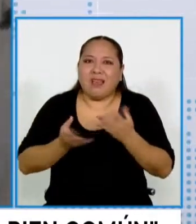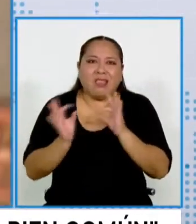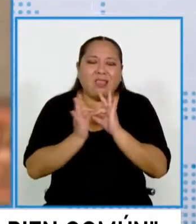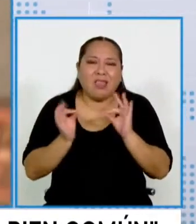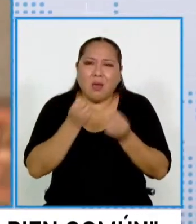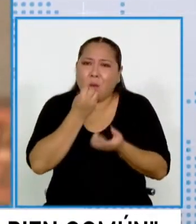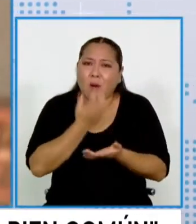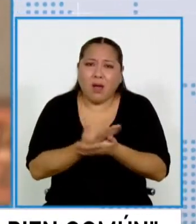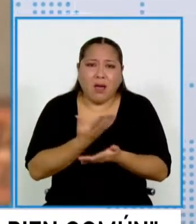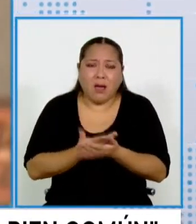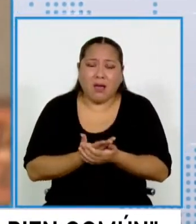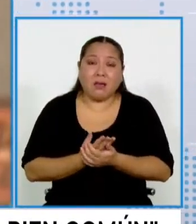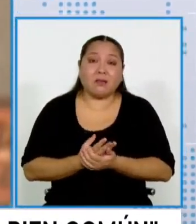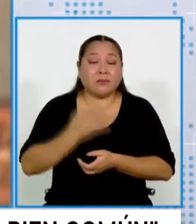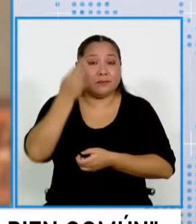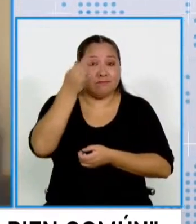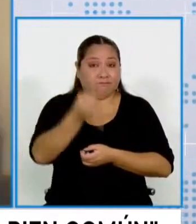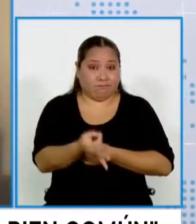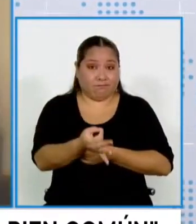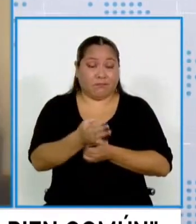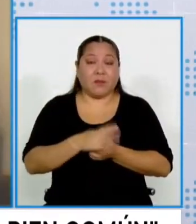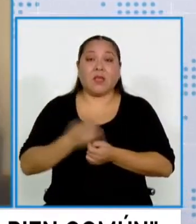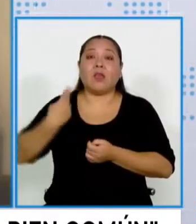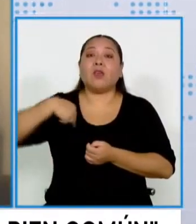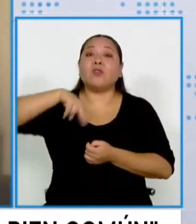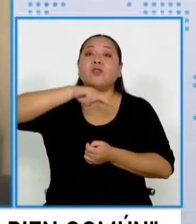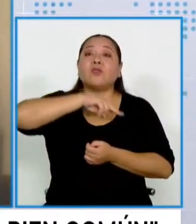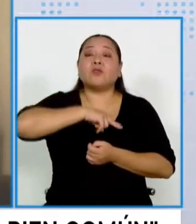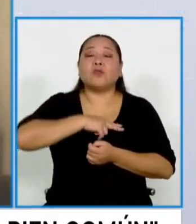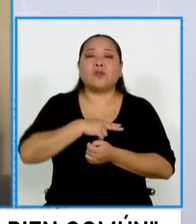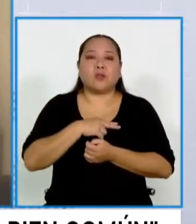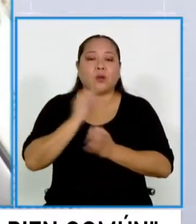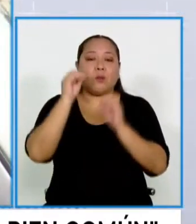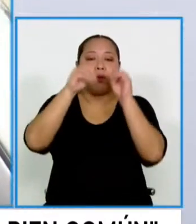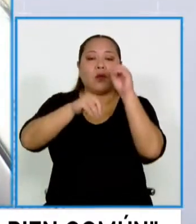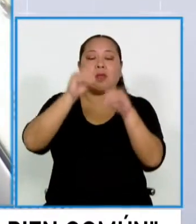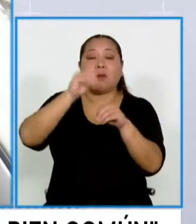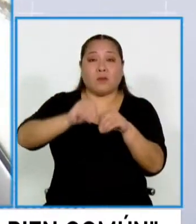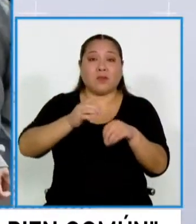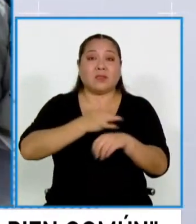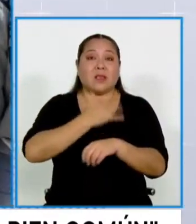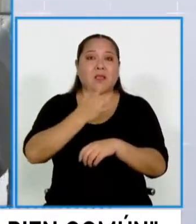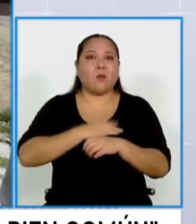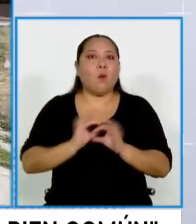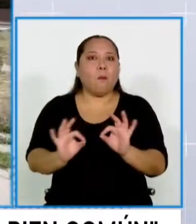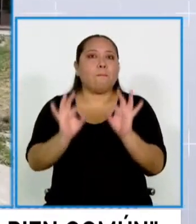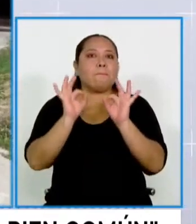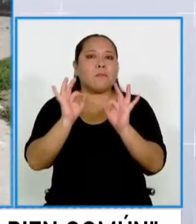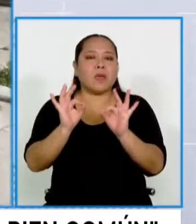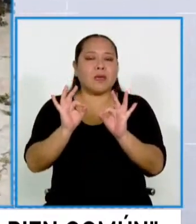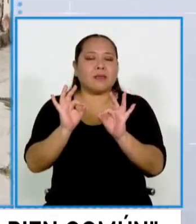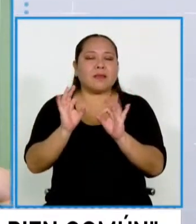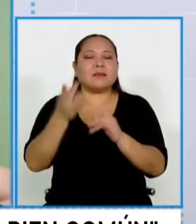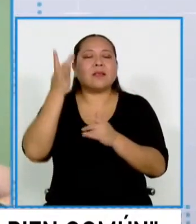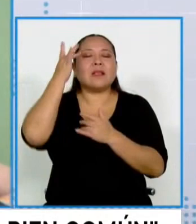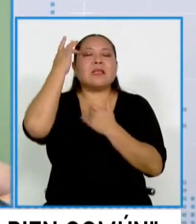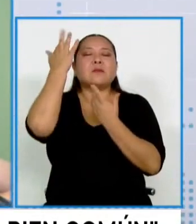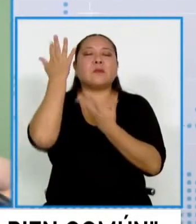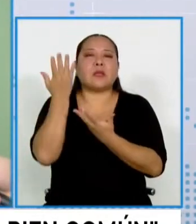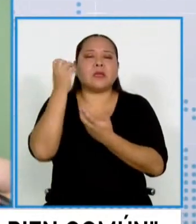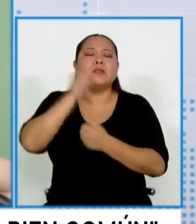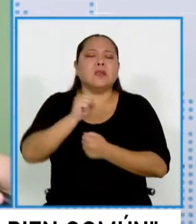en realidad, lo que nosotros mantenemos viva es la esperanza. Podemos salir adelante,